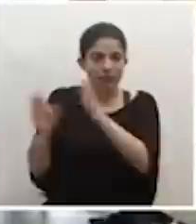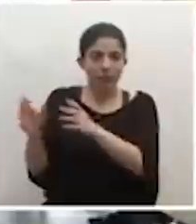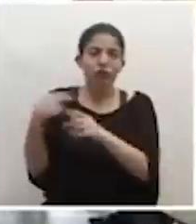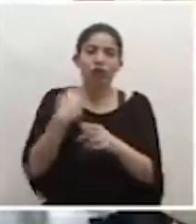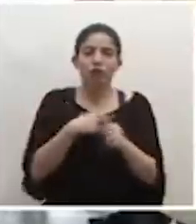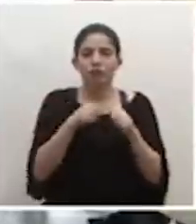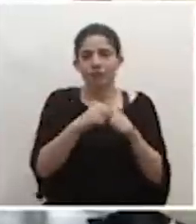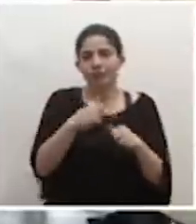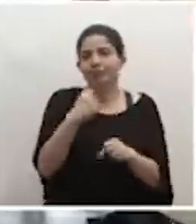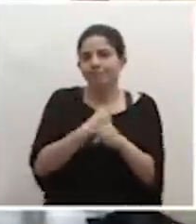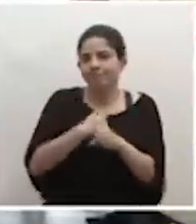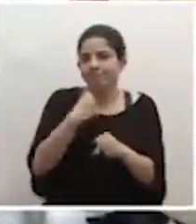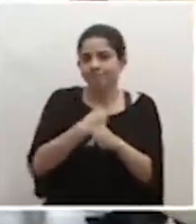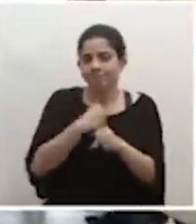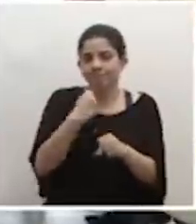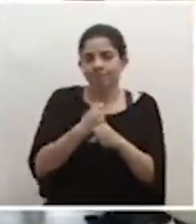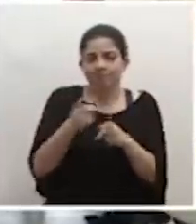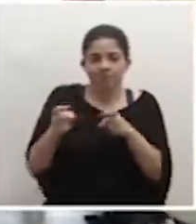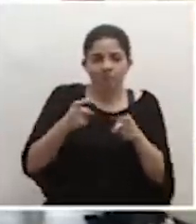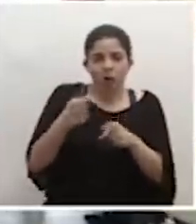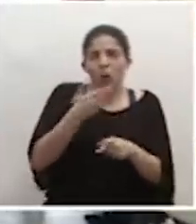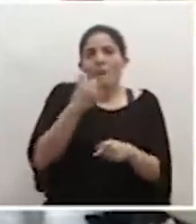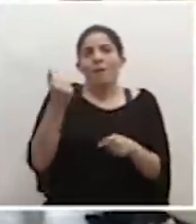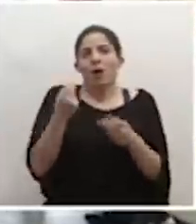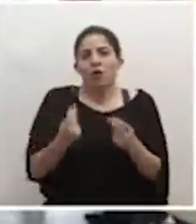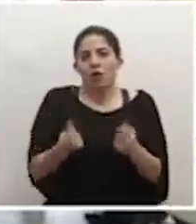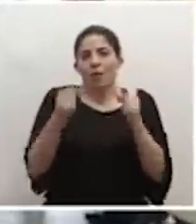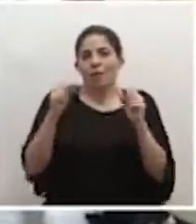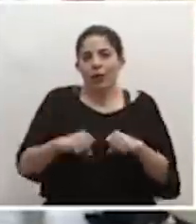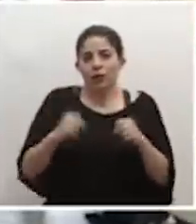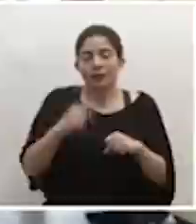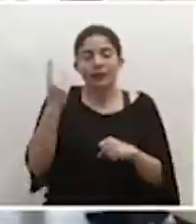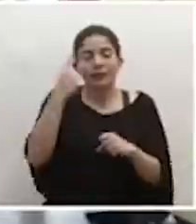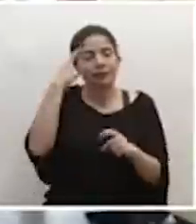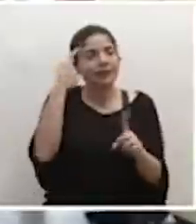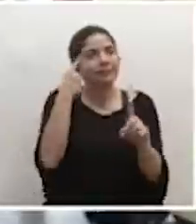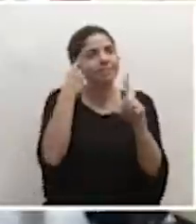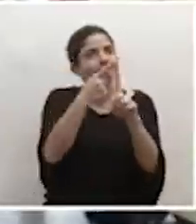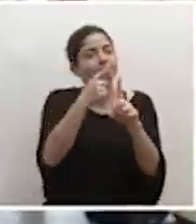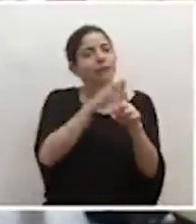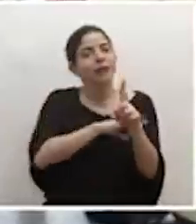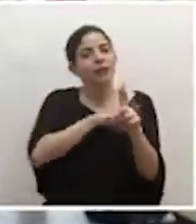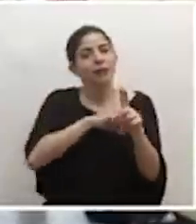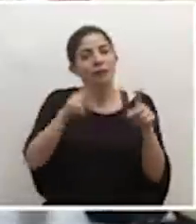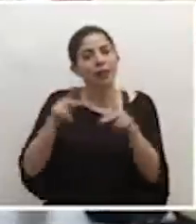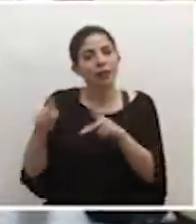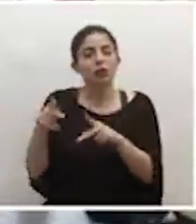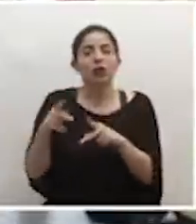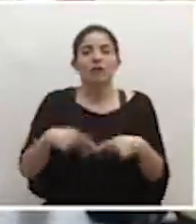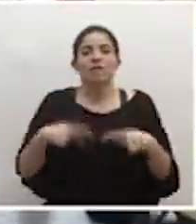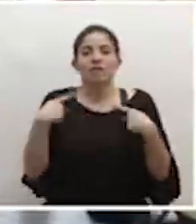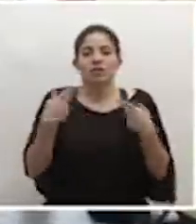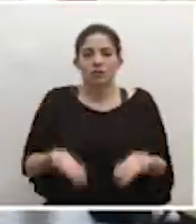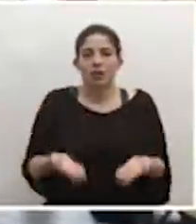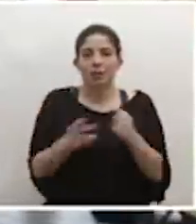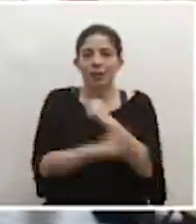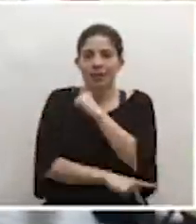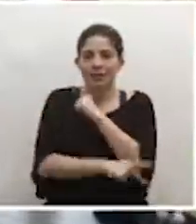esta temática de la forma más eficiente y eficaz posible, siempre por el bien de las personas que viven en nuestro país.